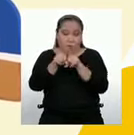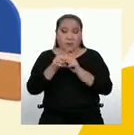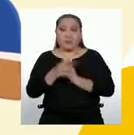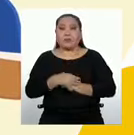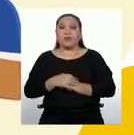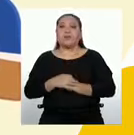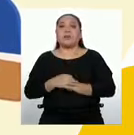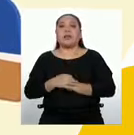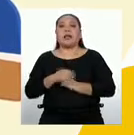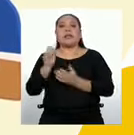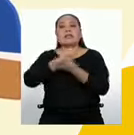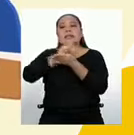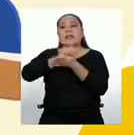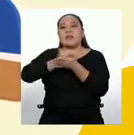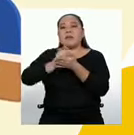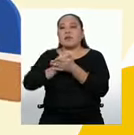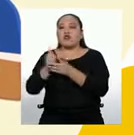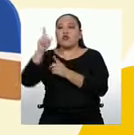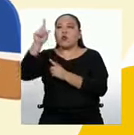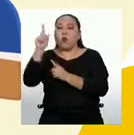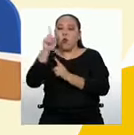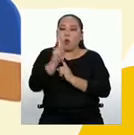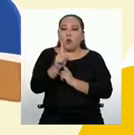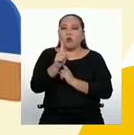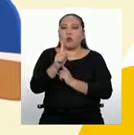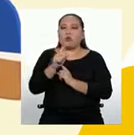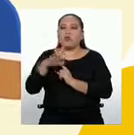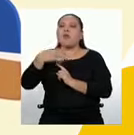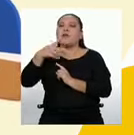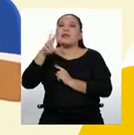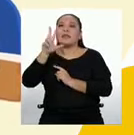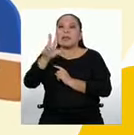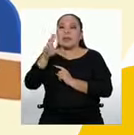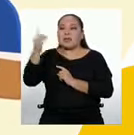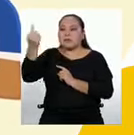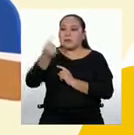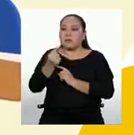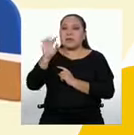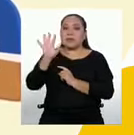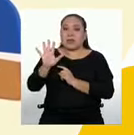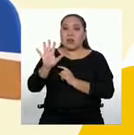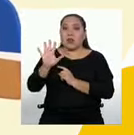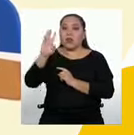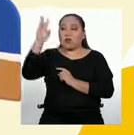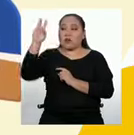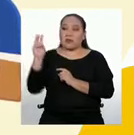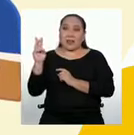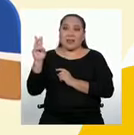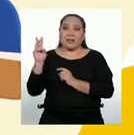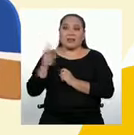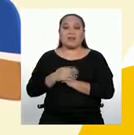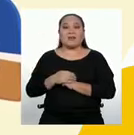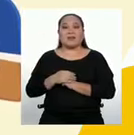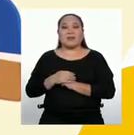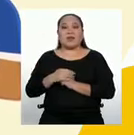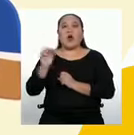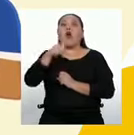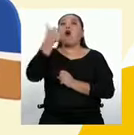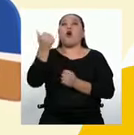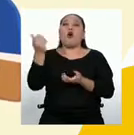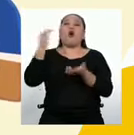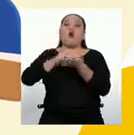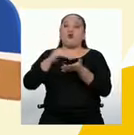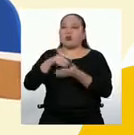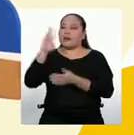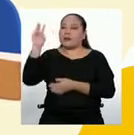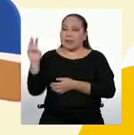Entonces, escribimos primero 1, luego 3, luego 5 y a continuación el 6. Y otra vez